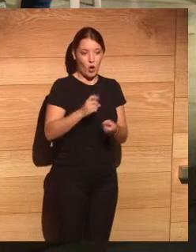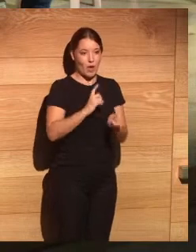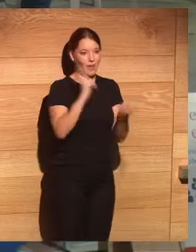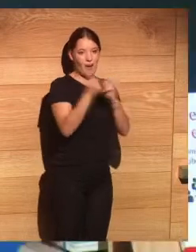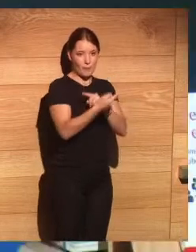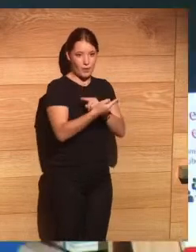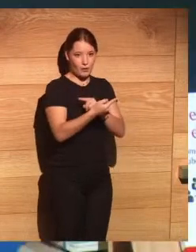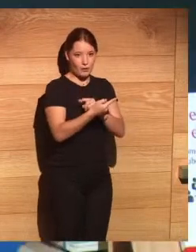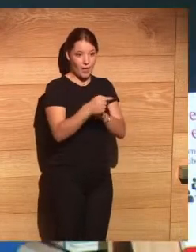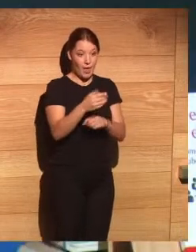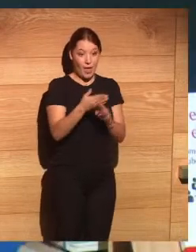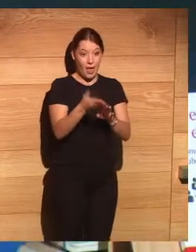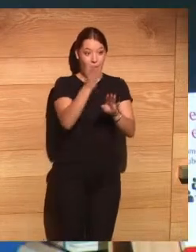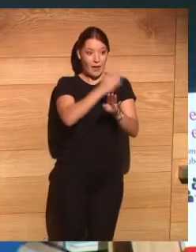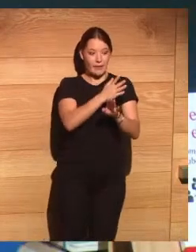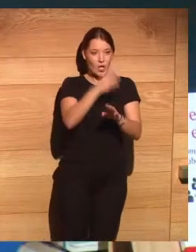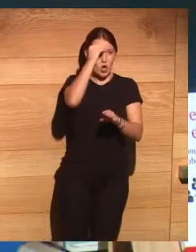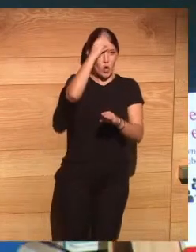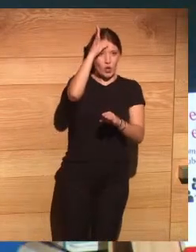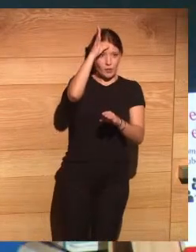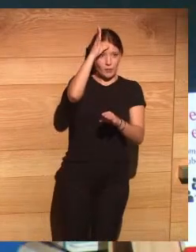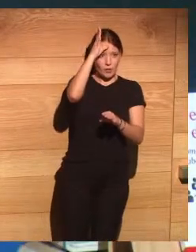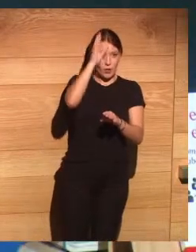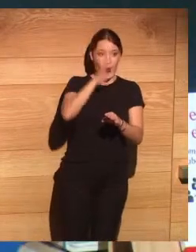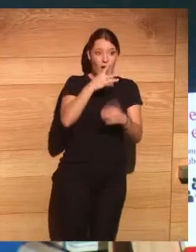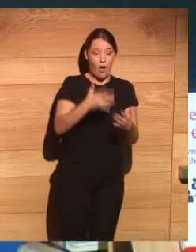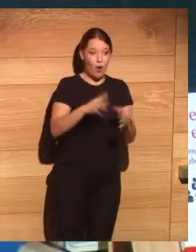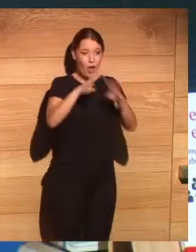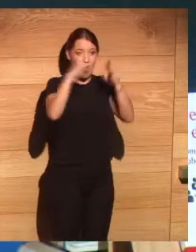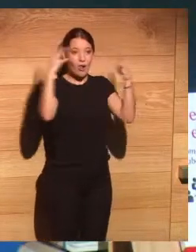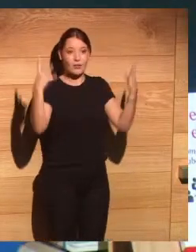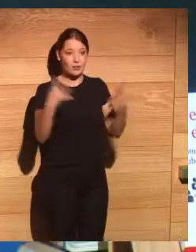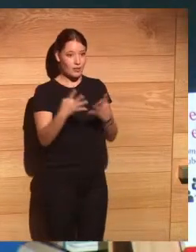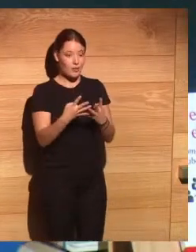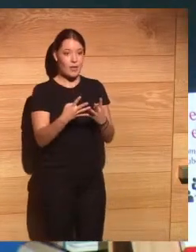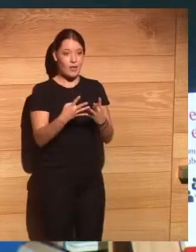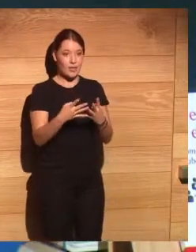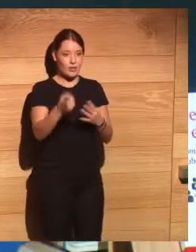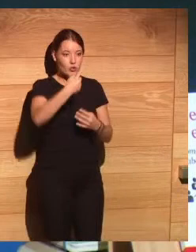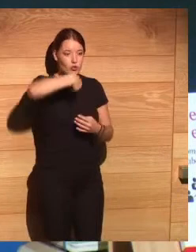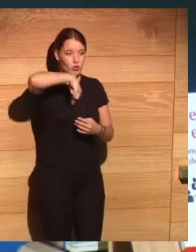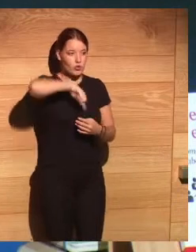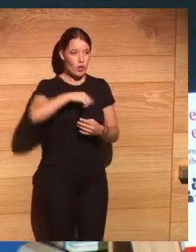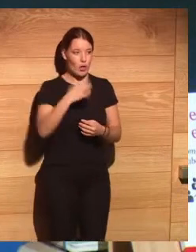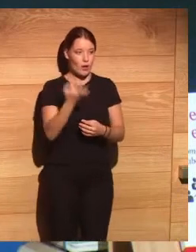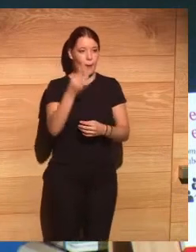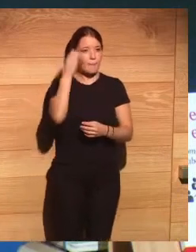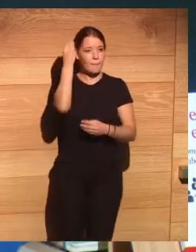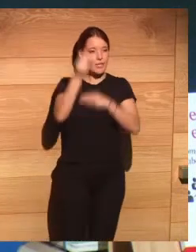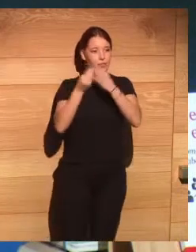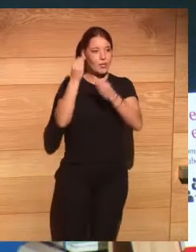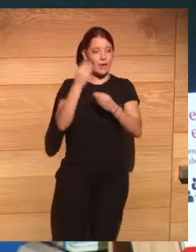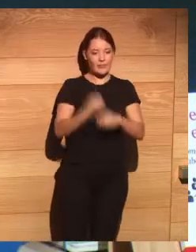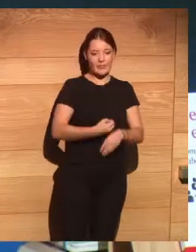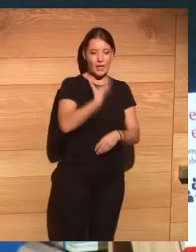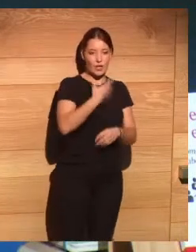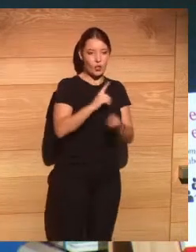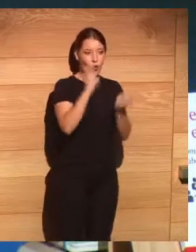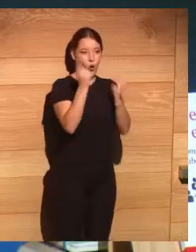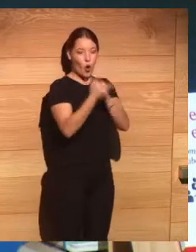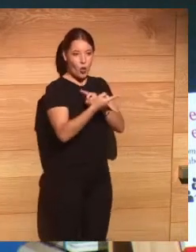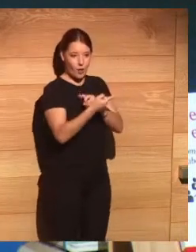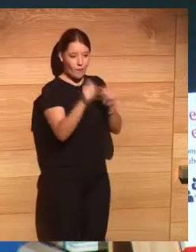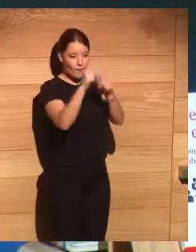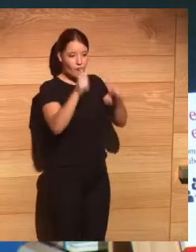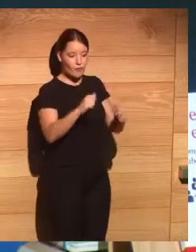mucho por el conocimiento hoy día el conocimiento está en internet y obviamente tenemos que pensar que el talento es otra forma es aquel que sabe